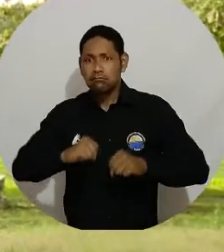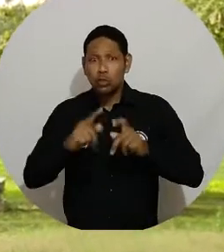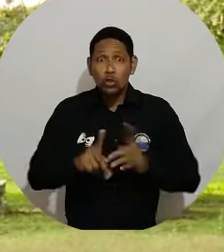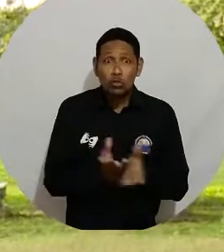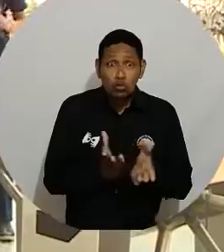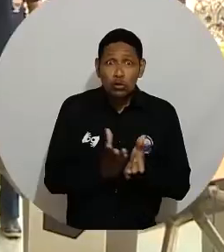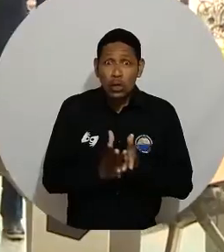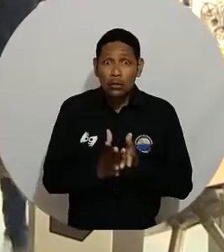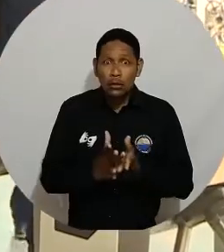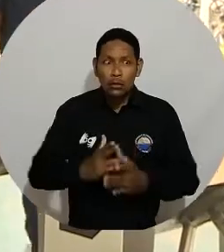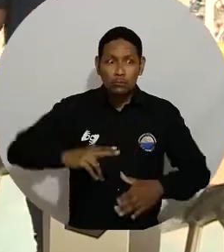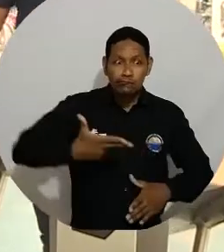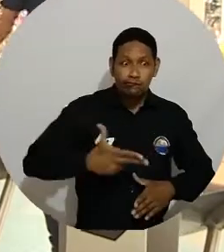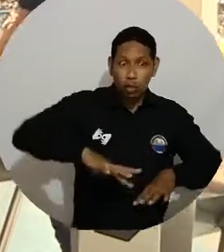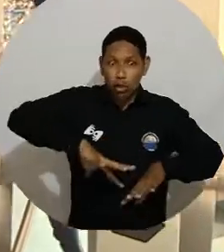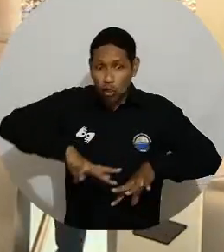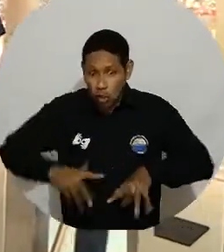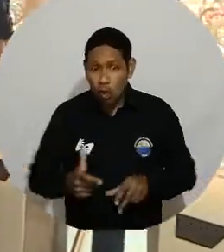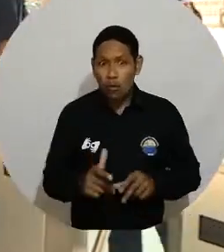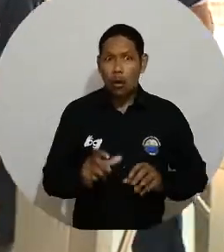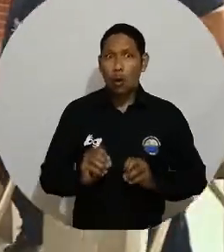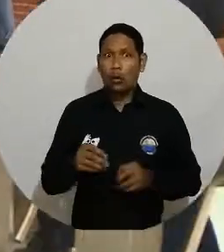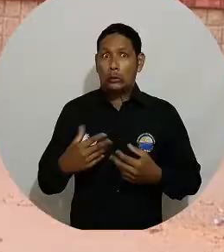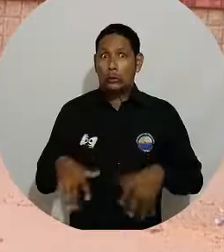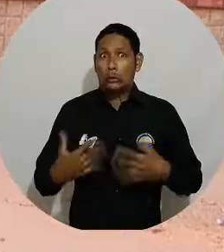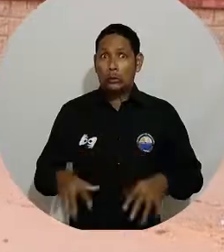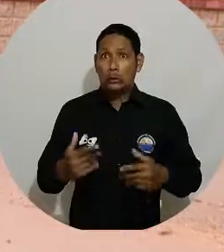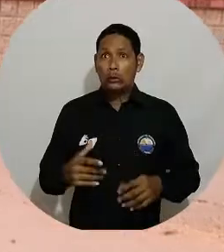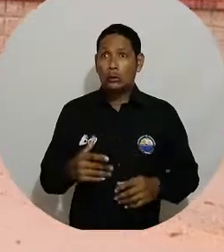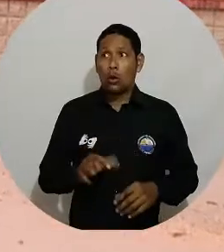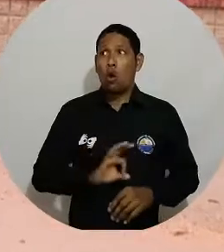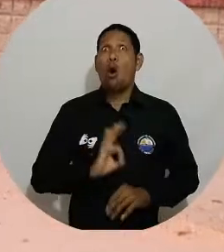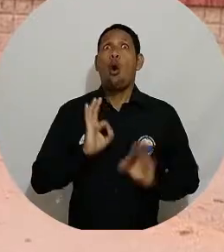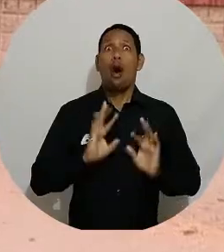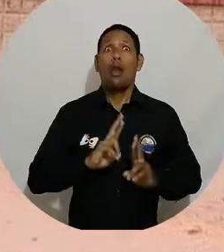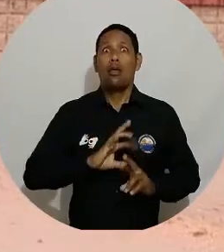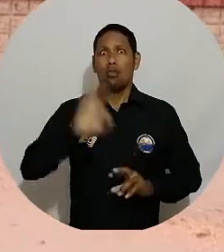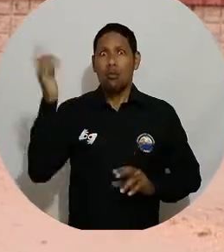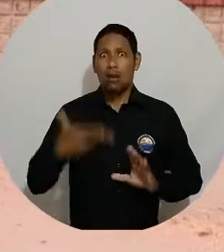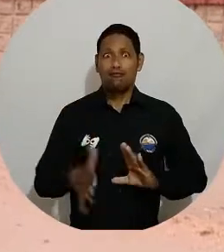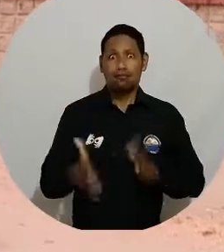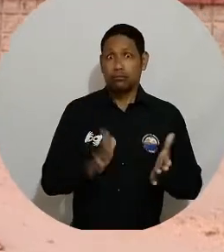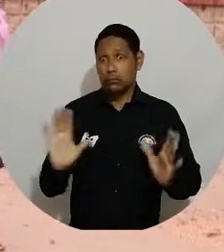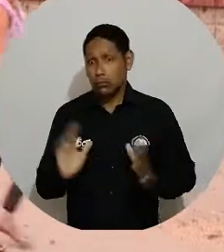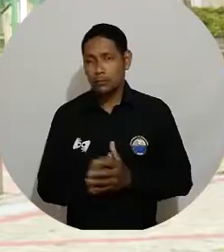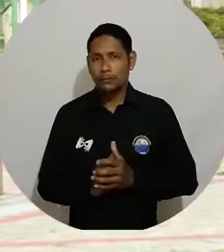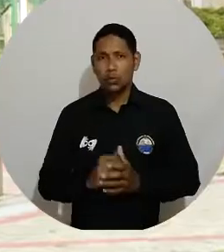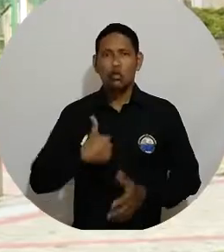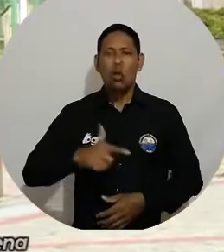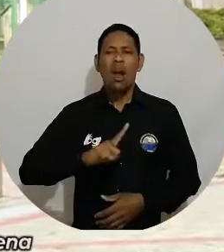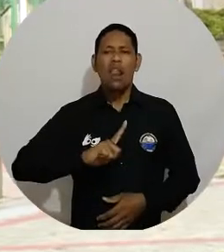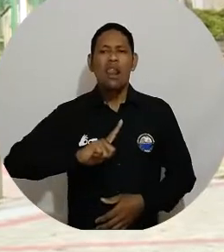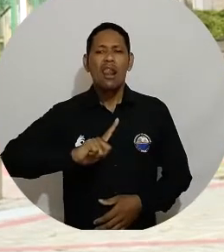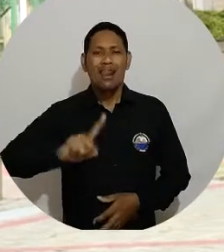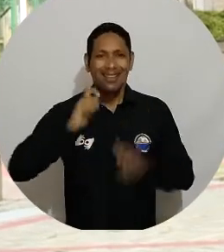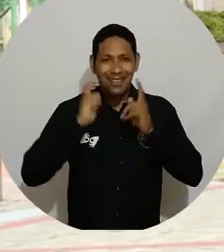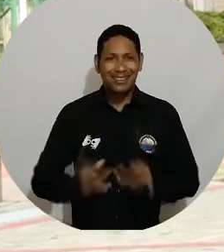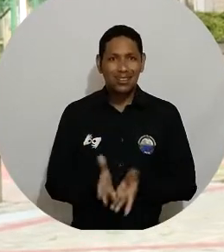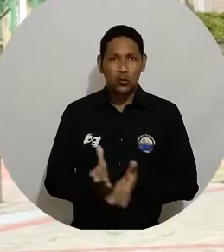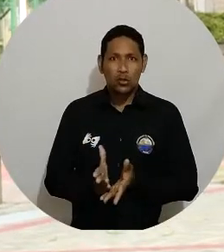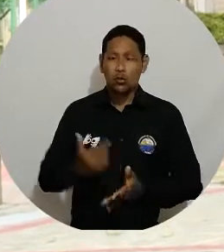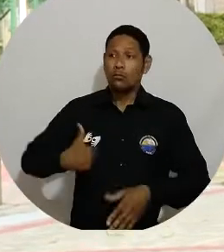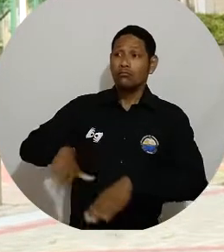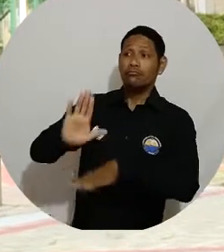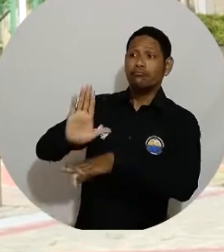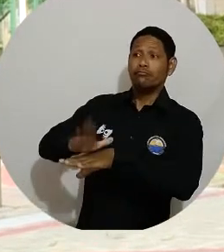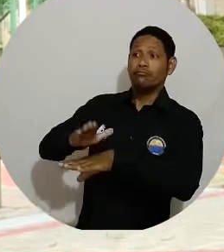estudiante pueda ser víctima de un hurto y Dios no lo permita de un homicidio. Como líder estudiantil hacemos el llamado al